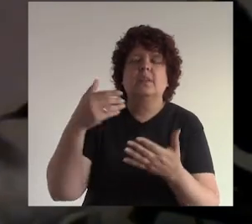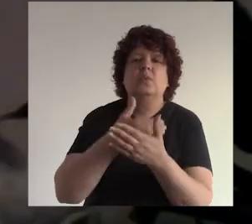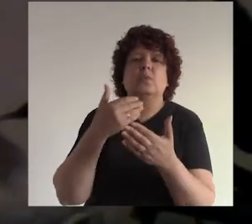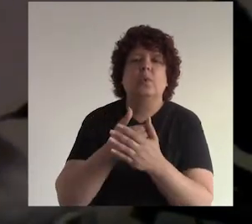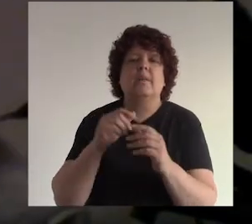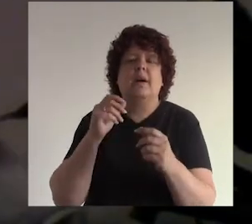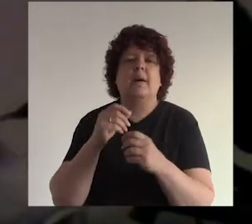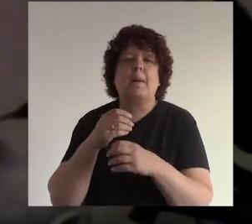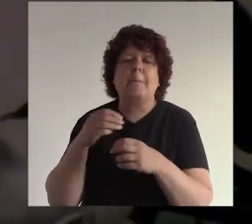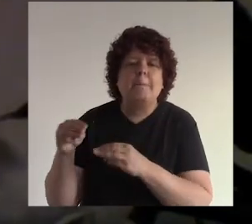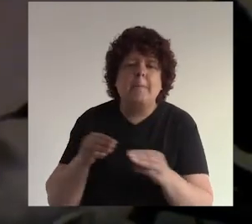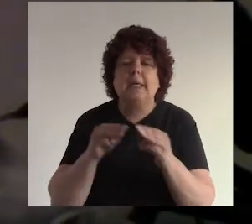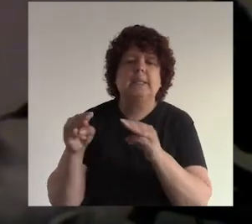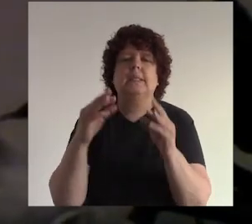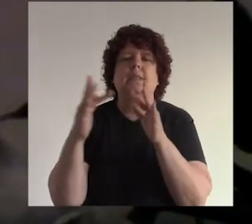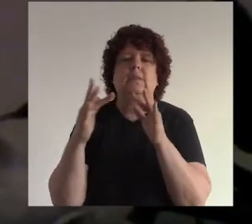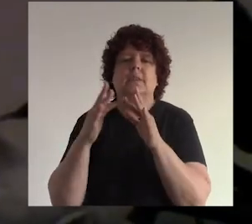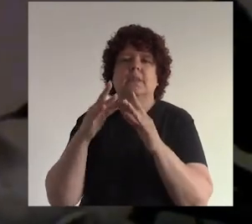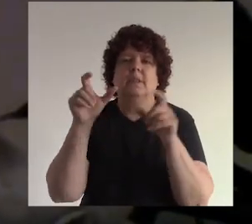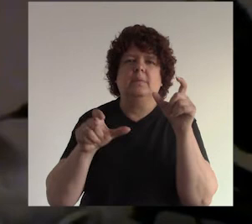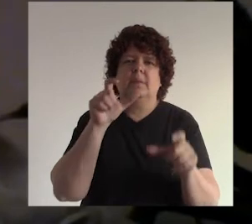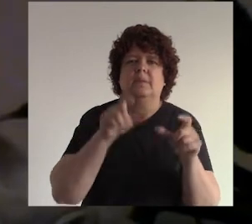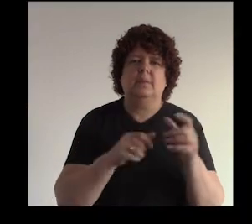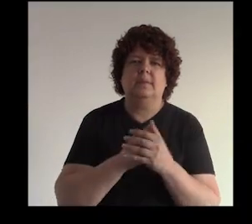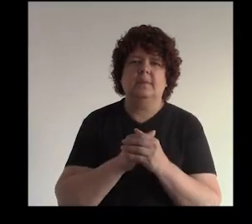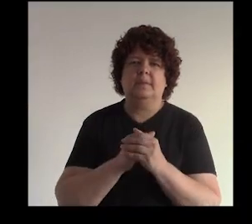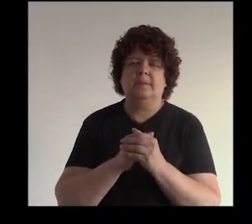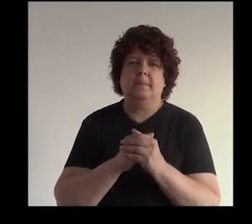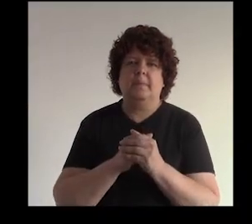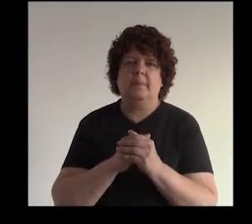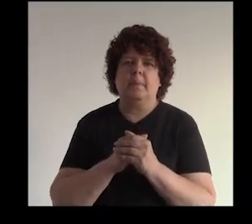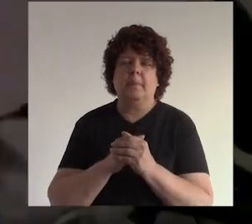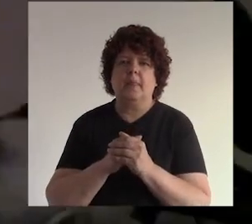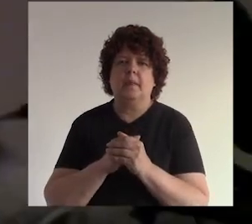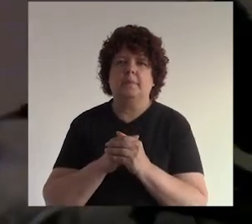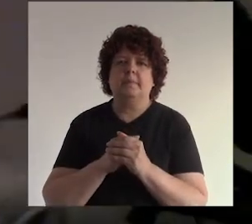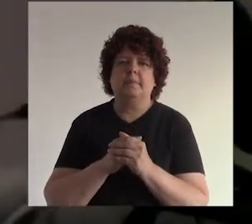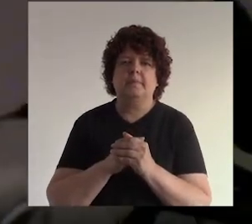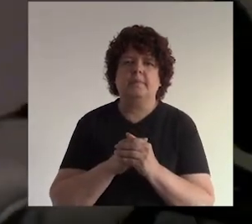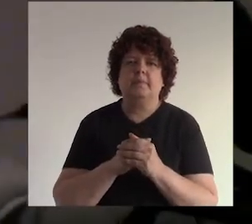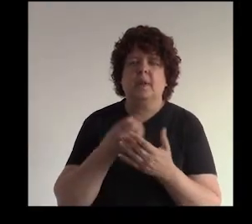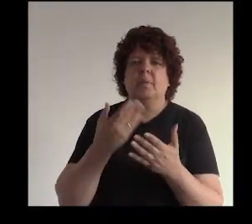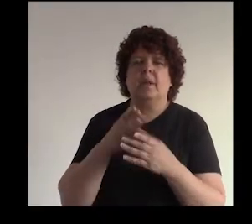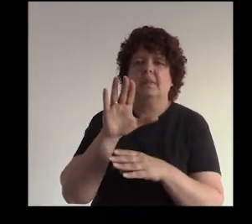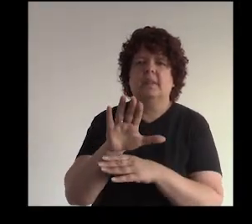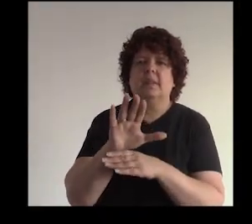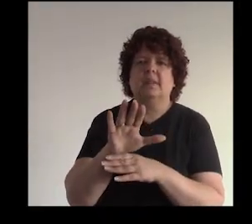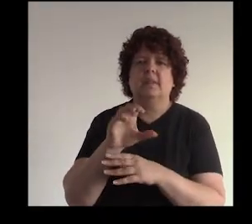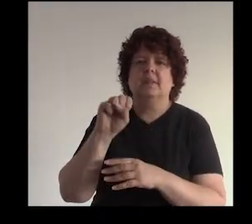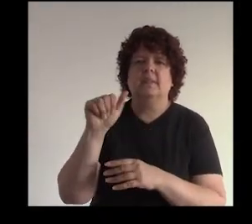esa es la nueva forma de conectar con las personas ¿les ayudamos? Buenas sí dime buenas